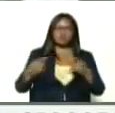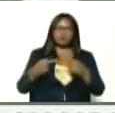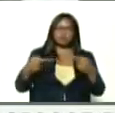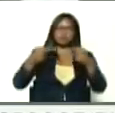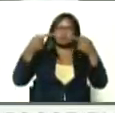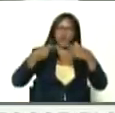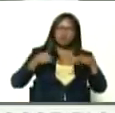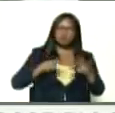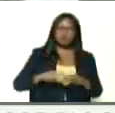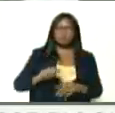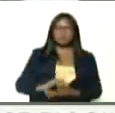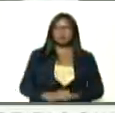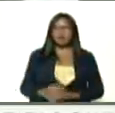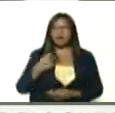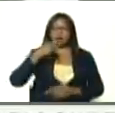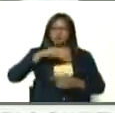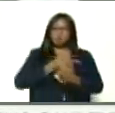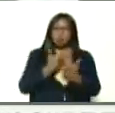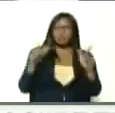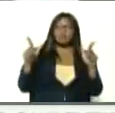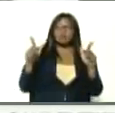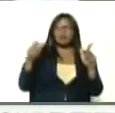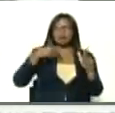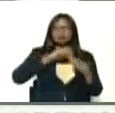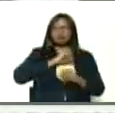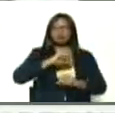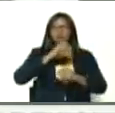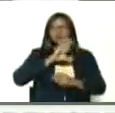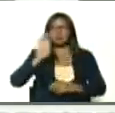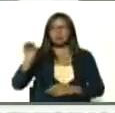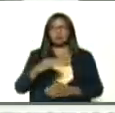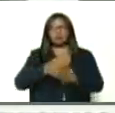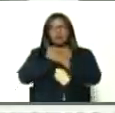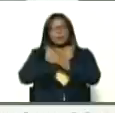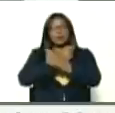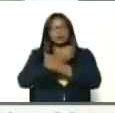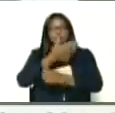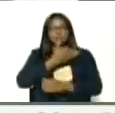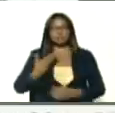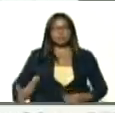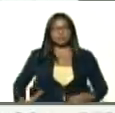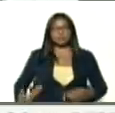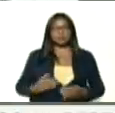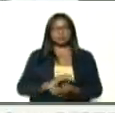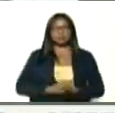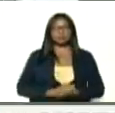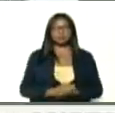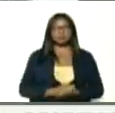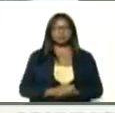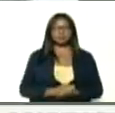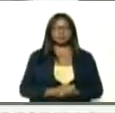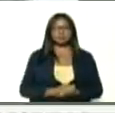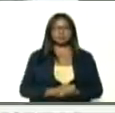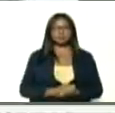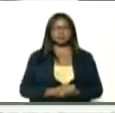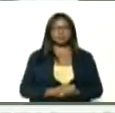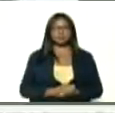imperios, poderosos, y dice, aquí somos libres, aquí somos soberanos, un abrazo, Presidente. Bueno,